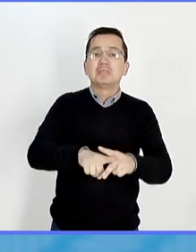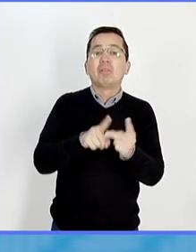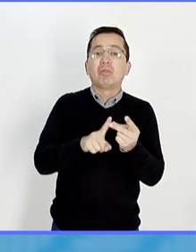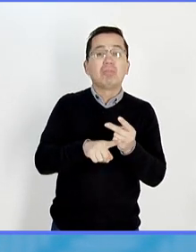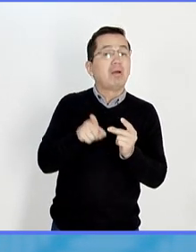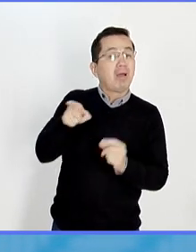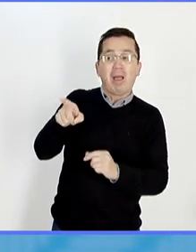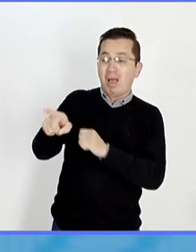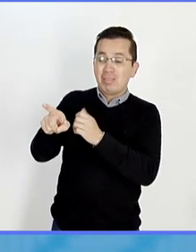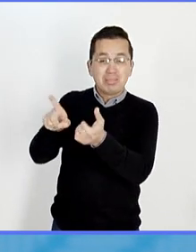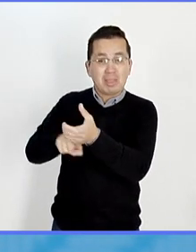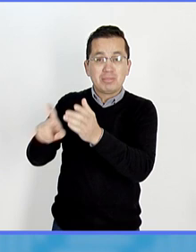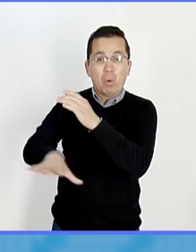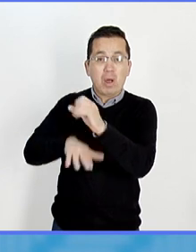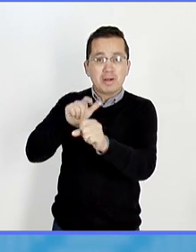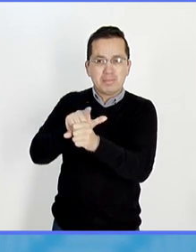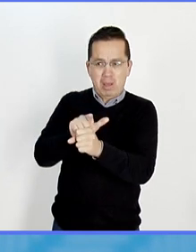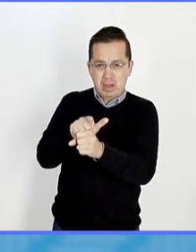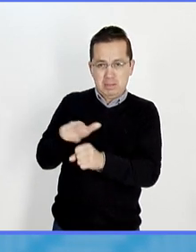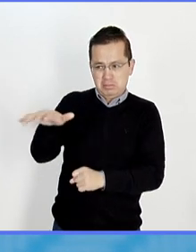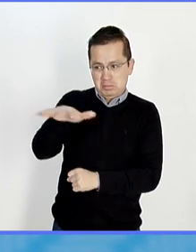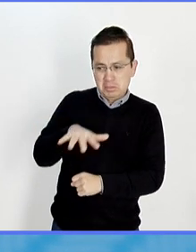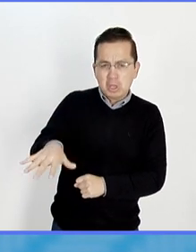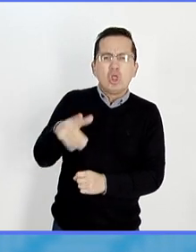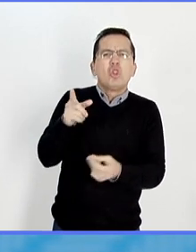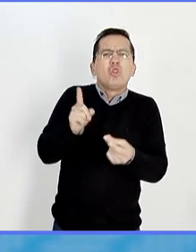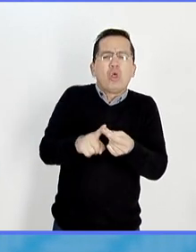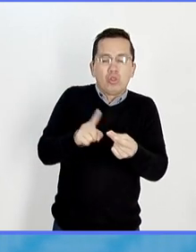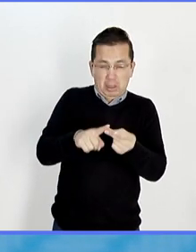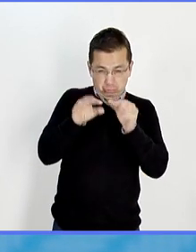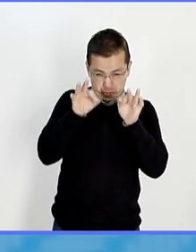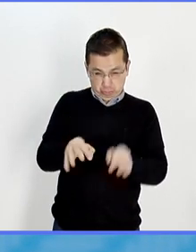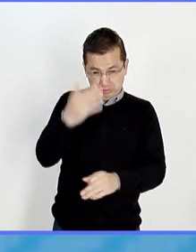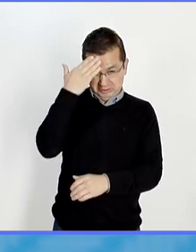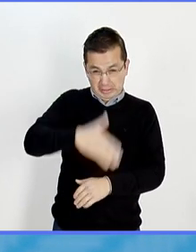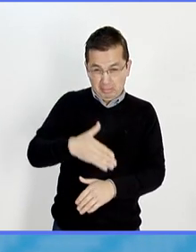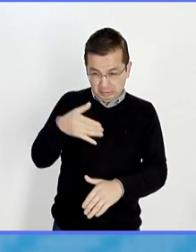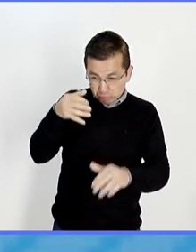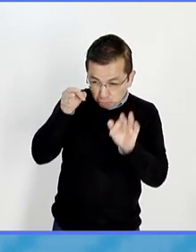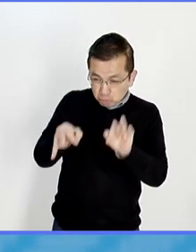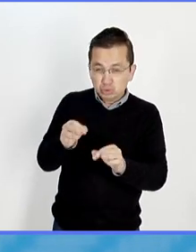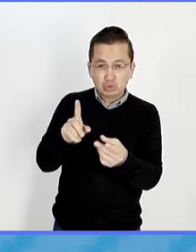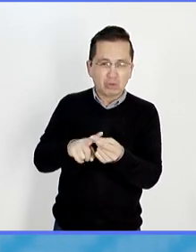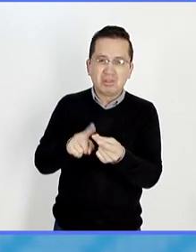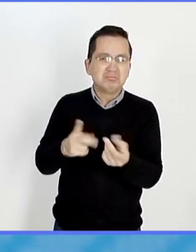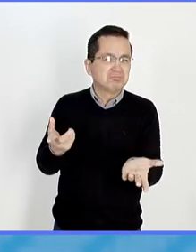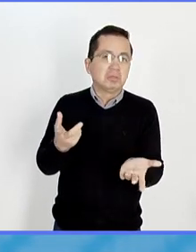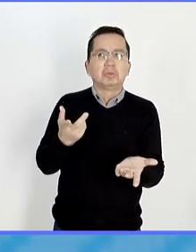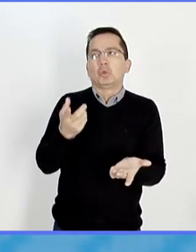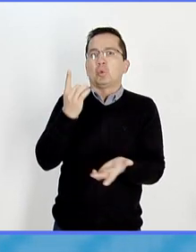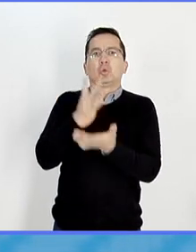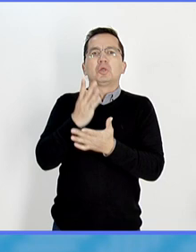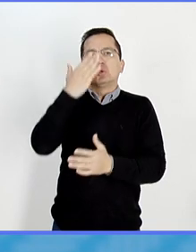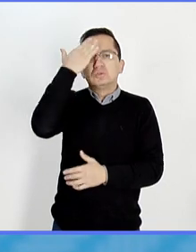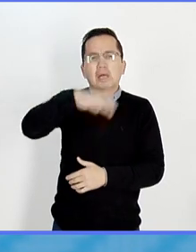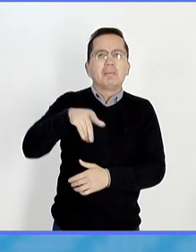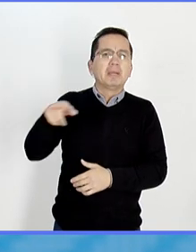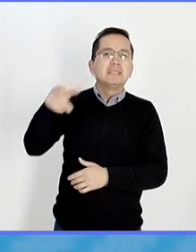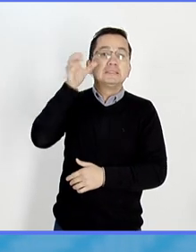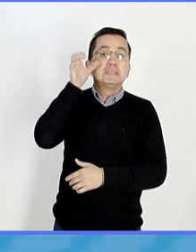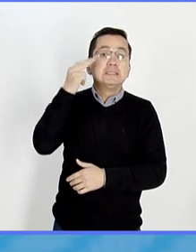definido completamente en los mercados de China brincó hacia algunas personas